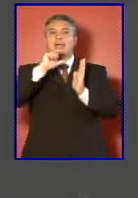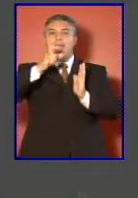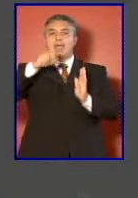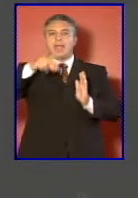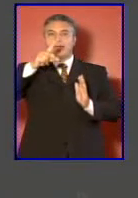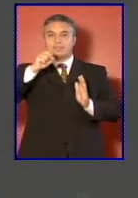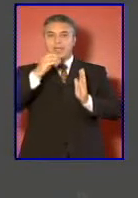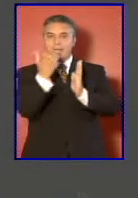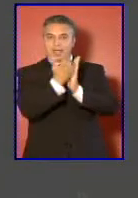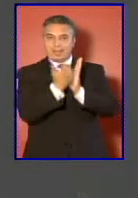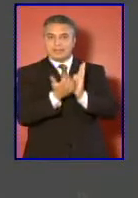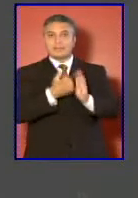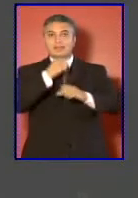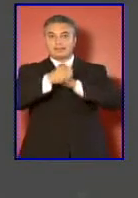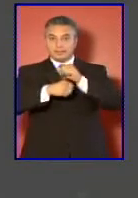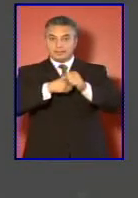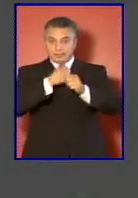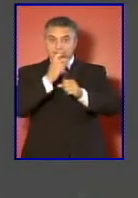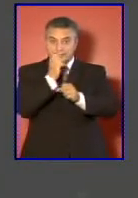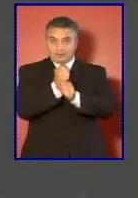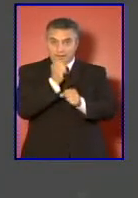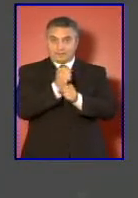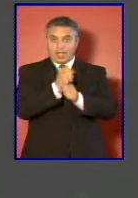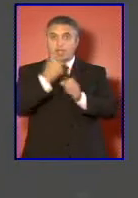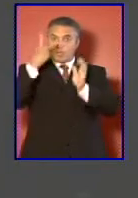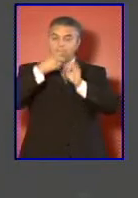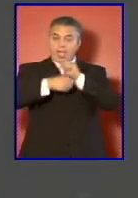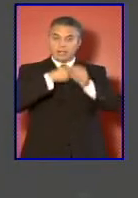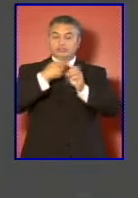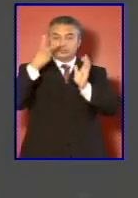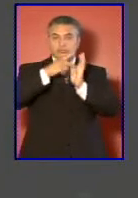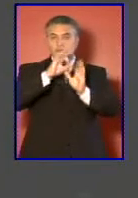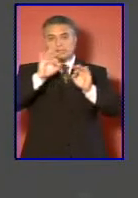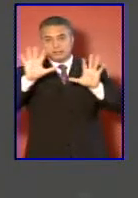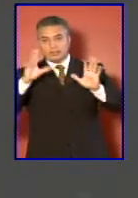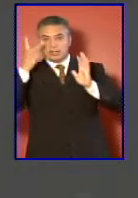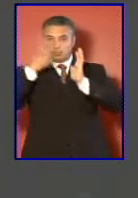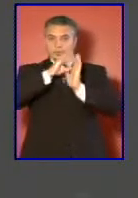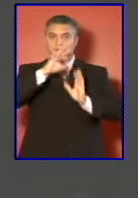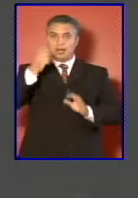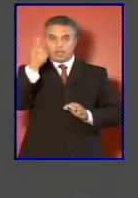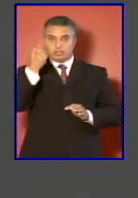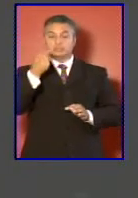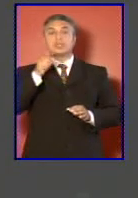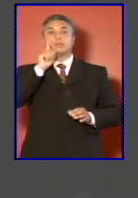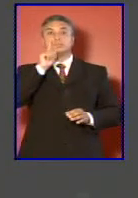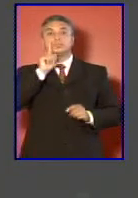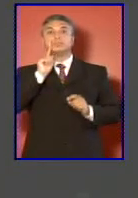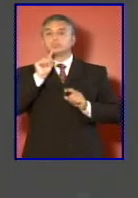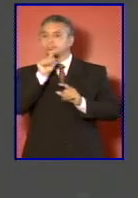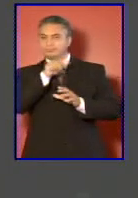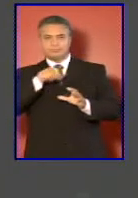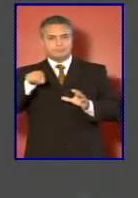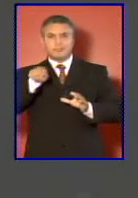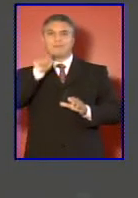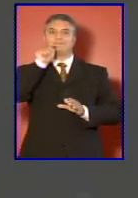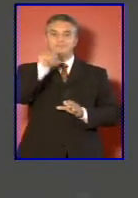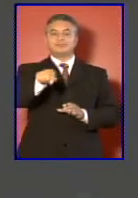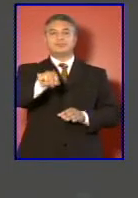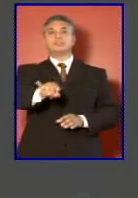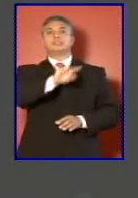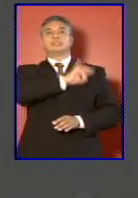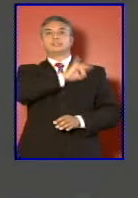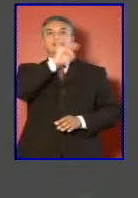del 2010-2011 y se encargó a Chile el asumir la responsabilidad de